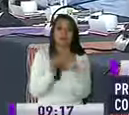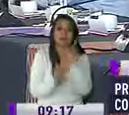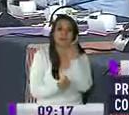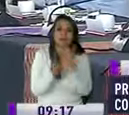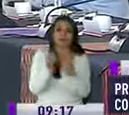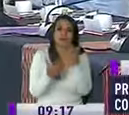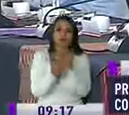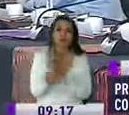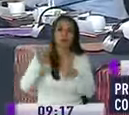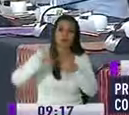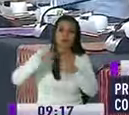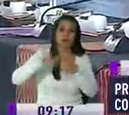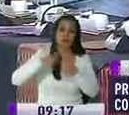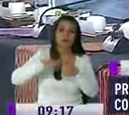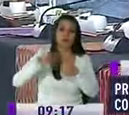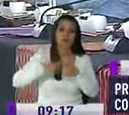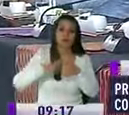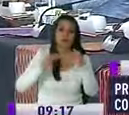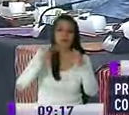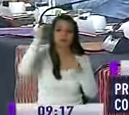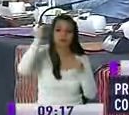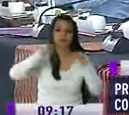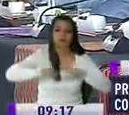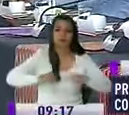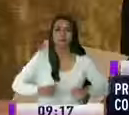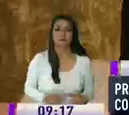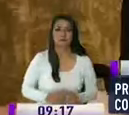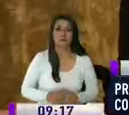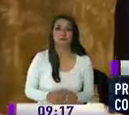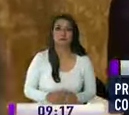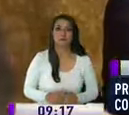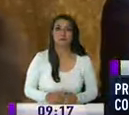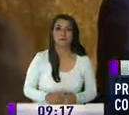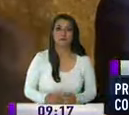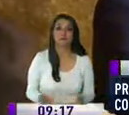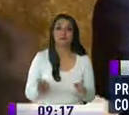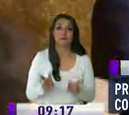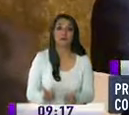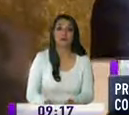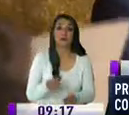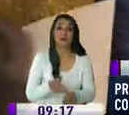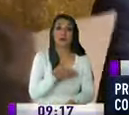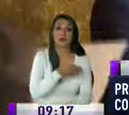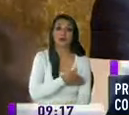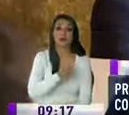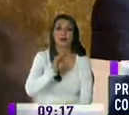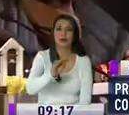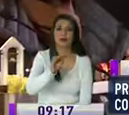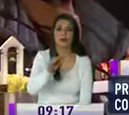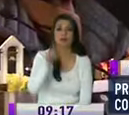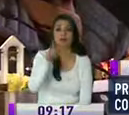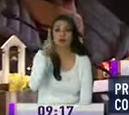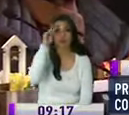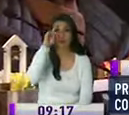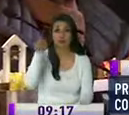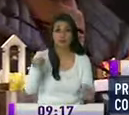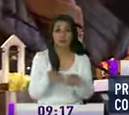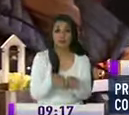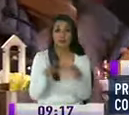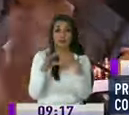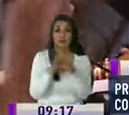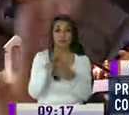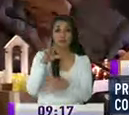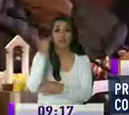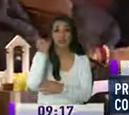nuevas afiliaciones superarían las bajas de la organización de otra parte existe una advertencia para quienes no se encuentran alineados a la